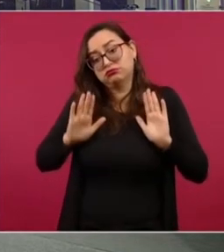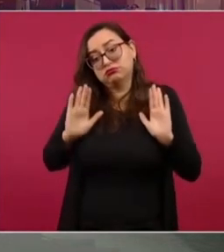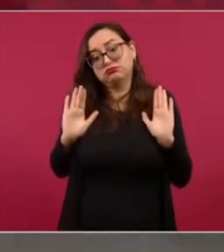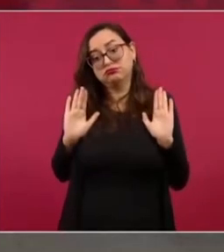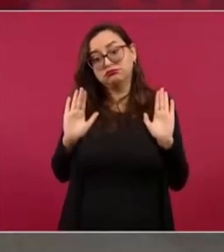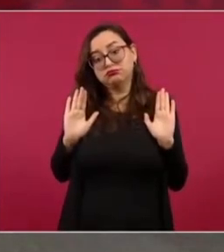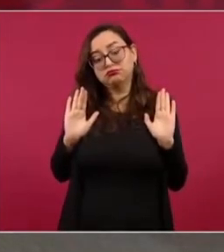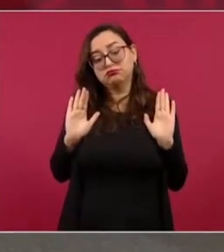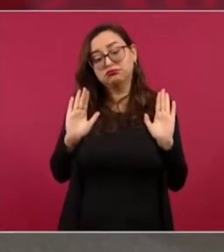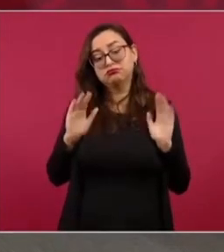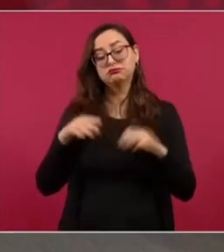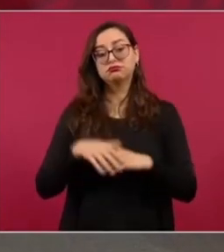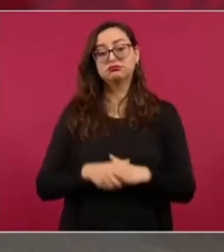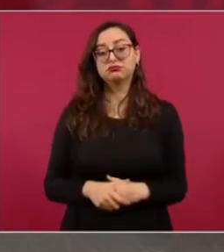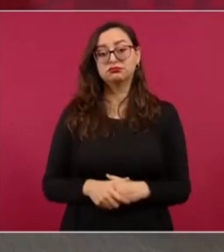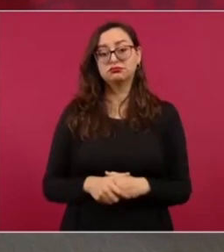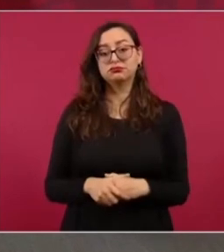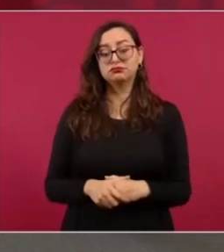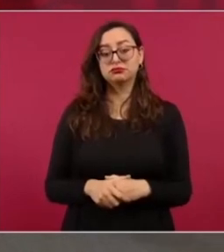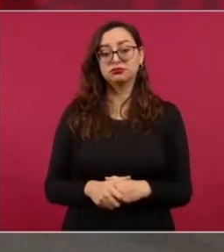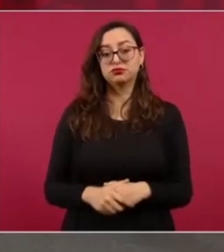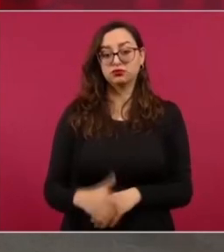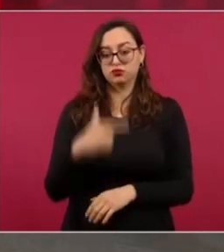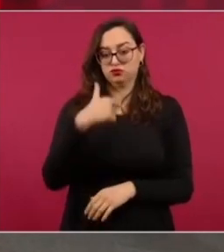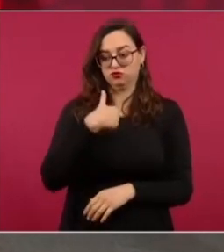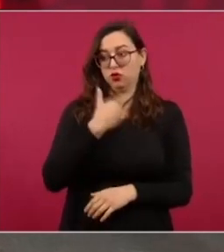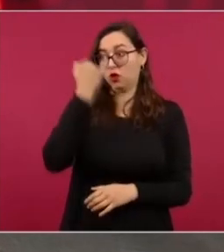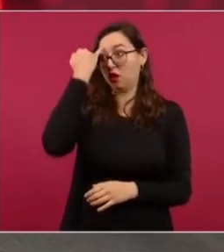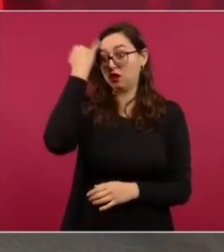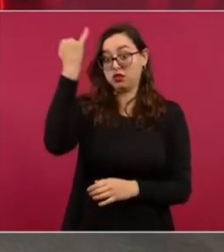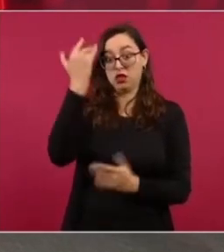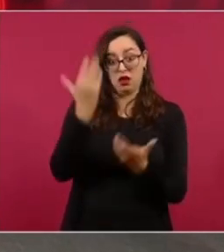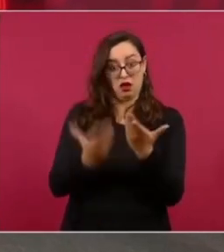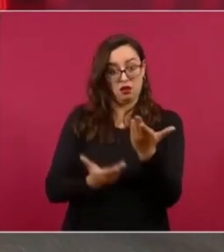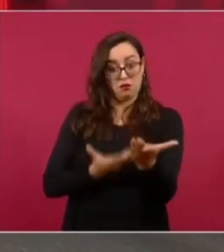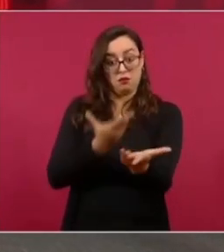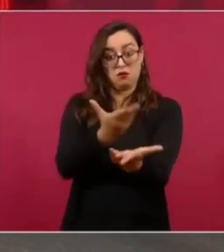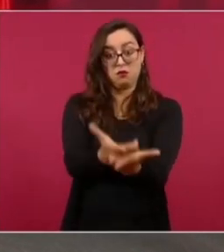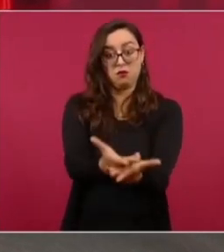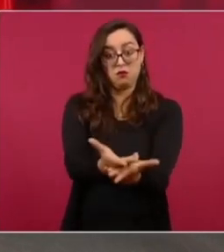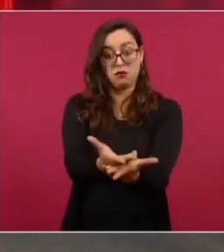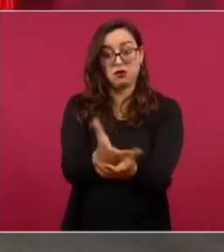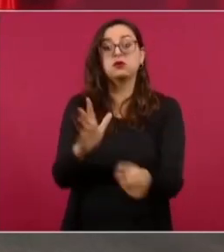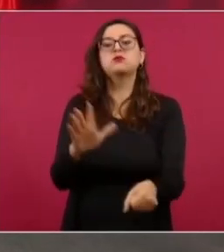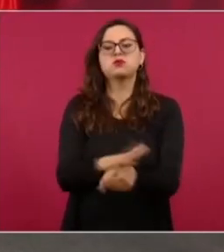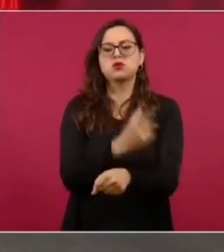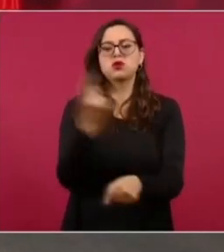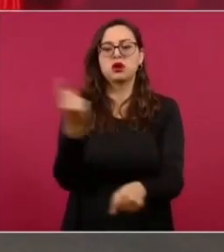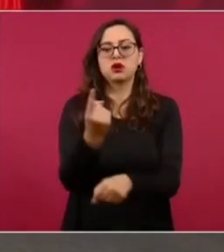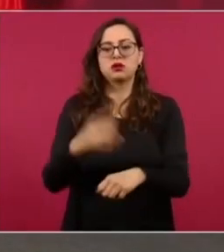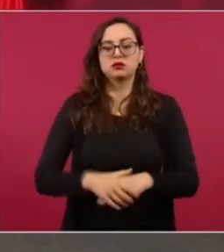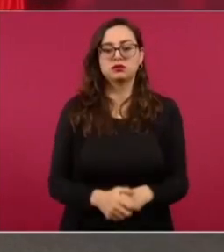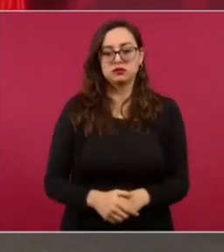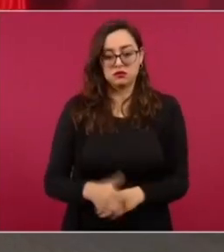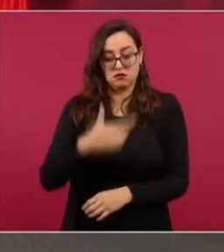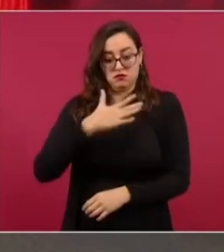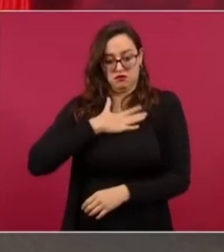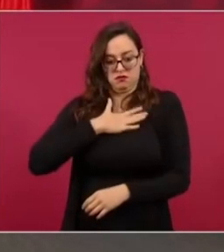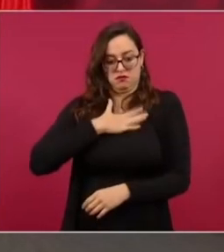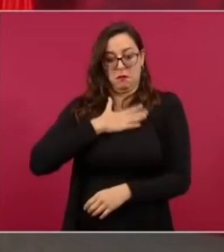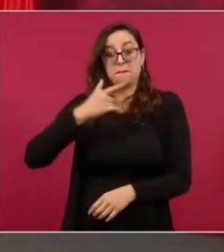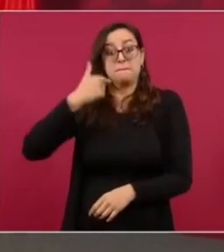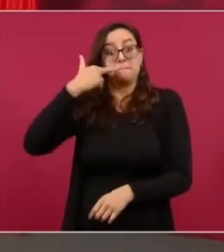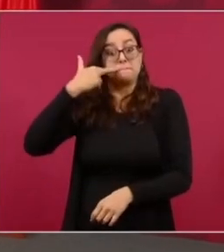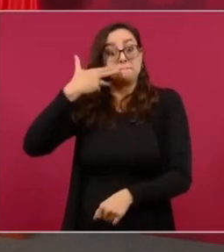¿por qué envié esta iniciativa? porque pues no quiero yo